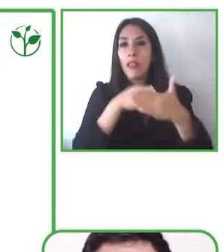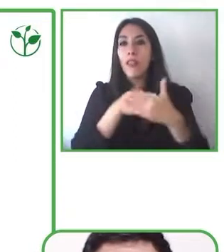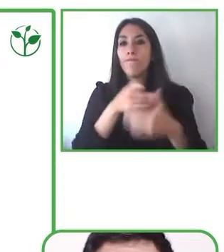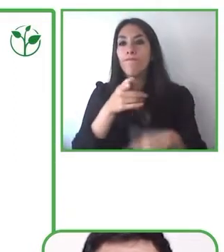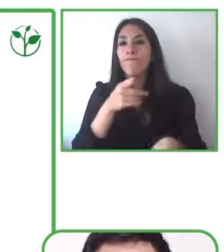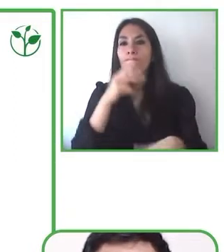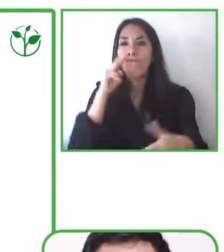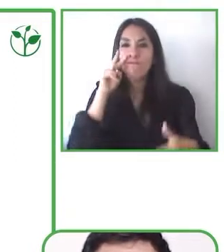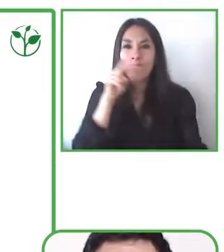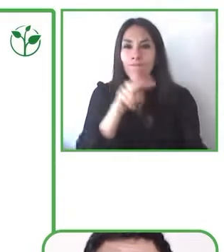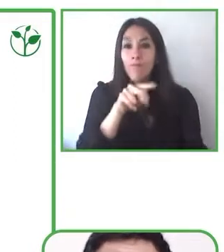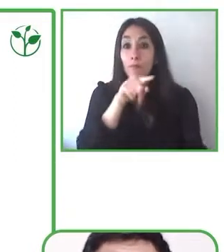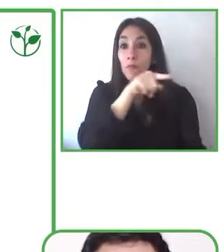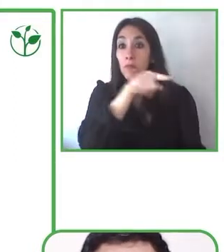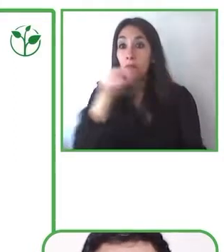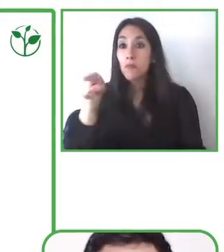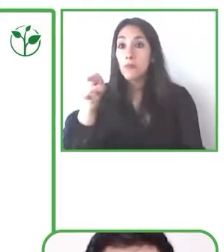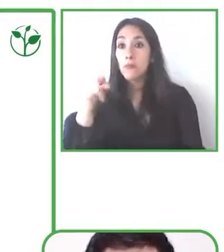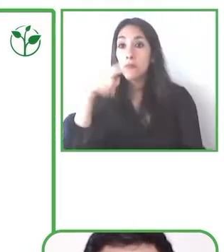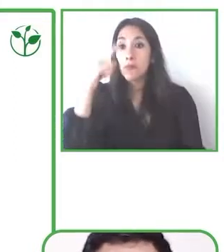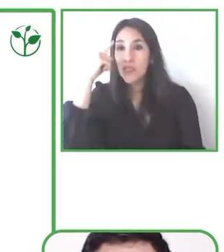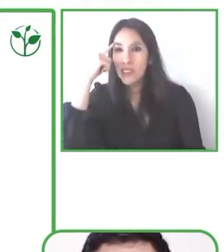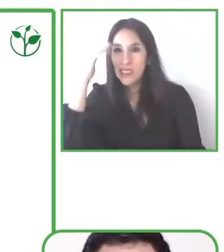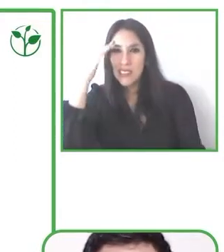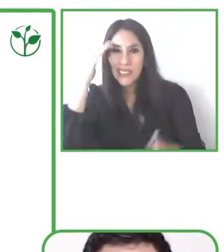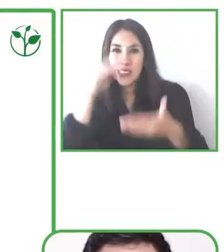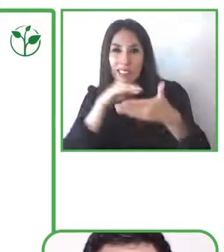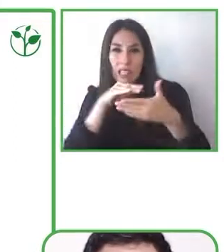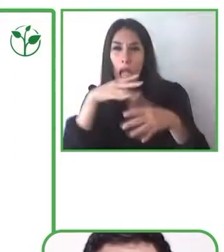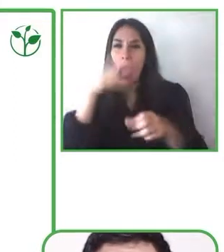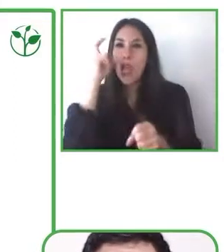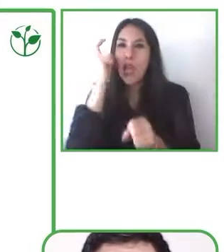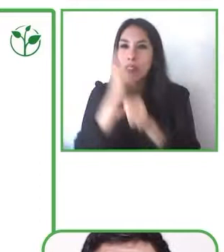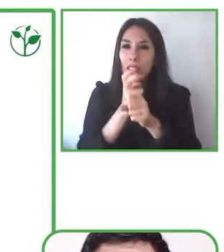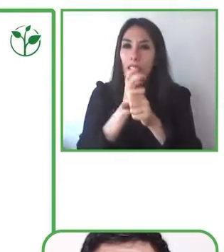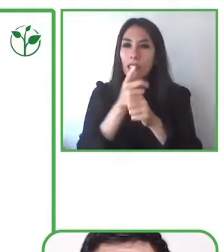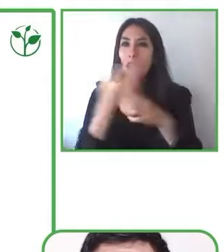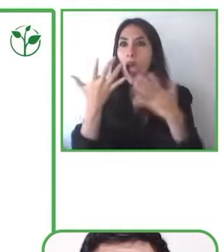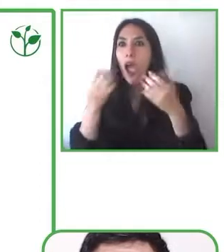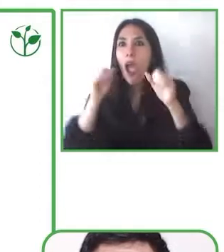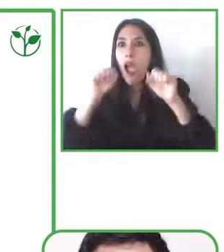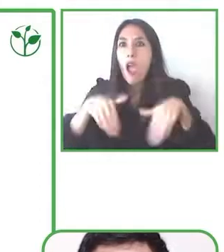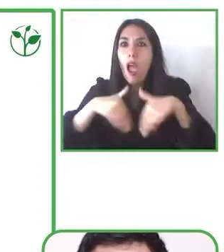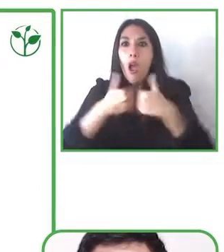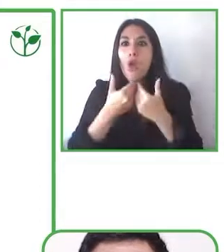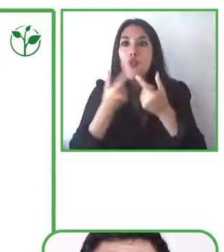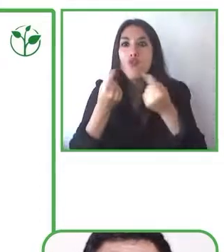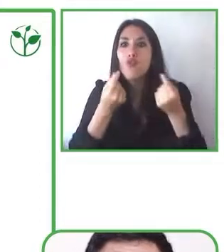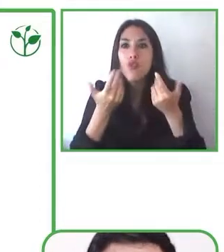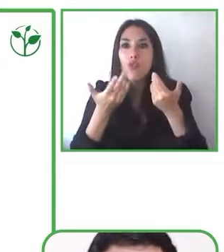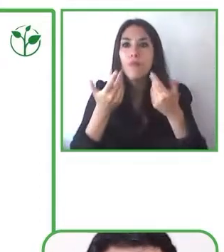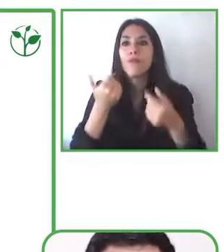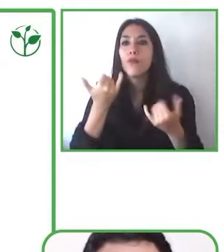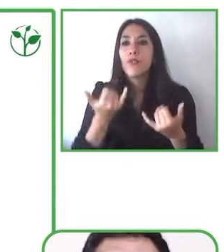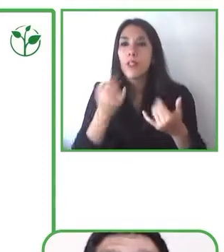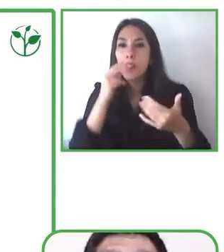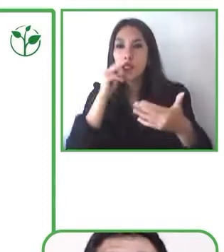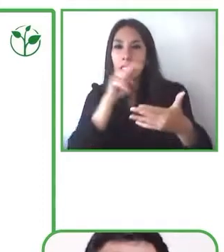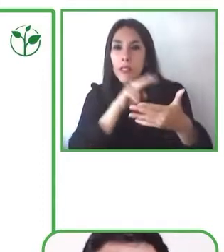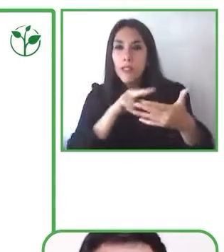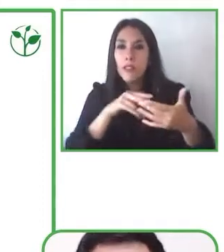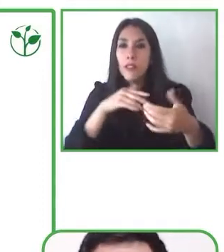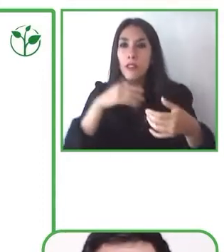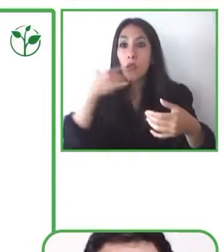típicamente es un perfil en el cual los niños tienen muchas dificultades para poder comprender lo que están leyendo, así como también en la